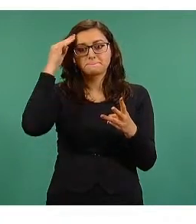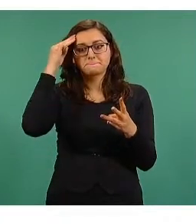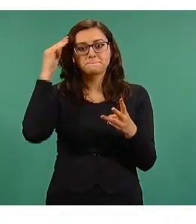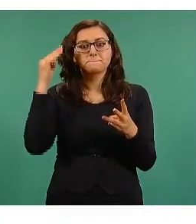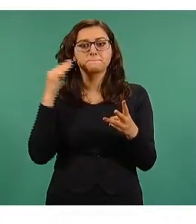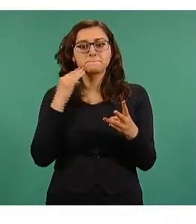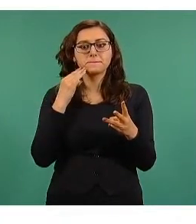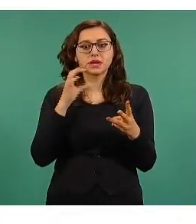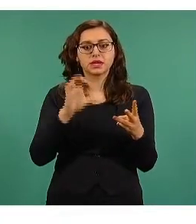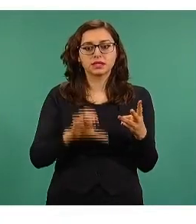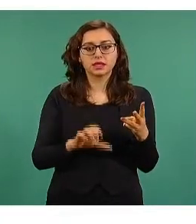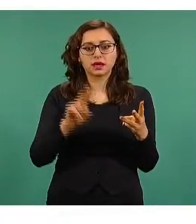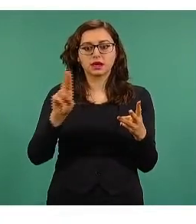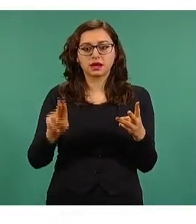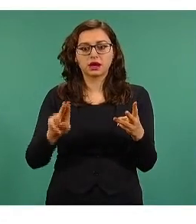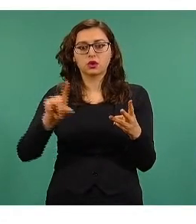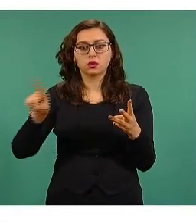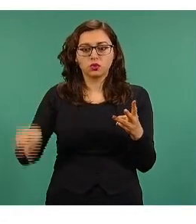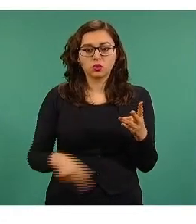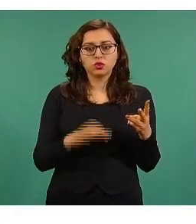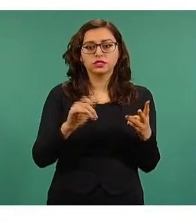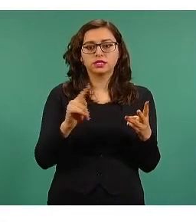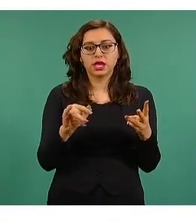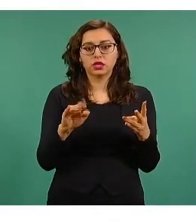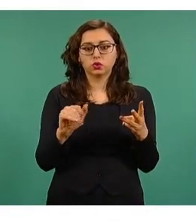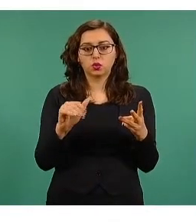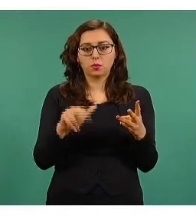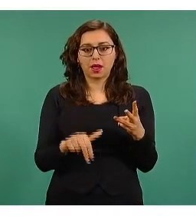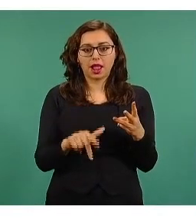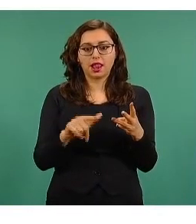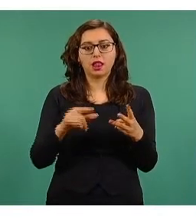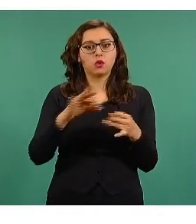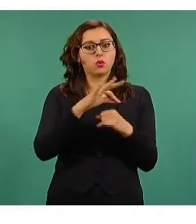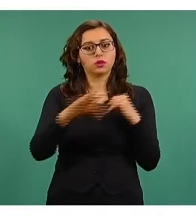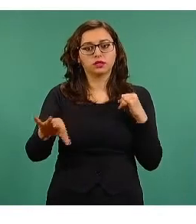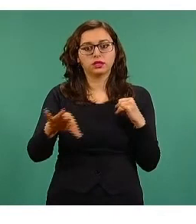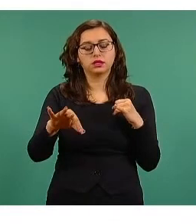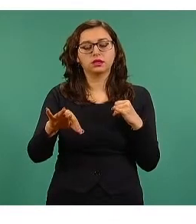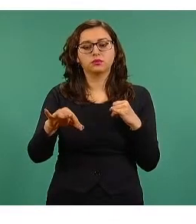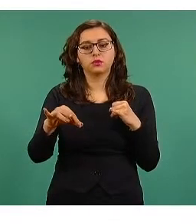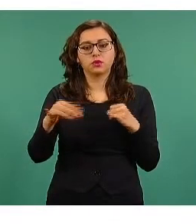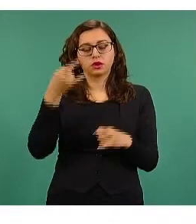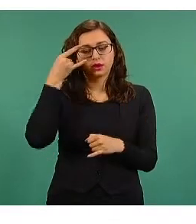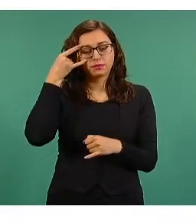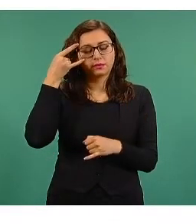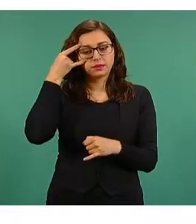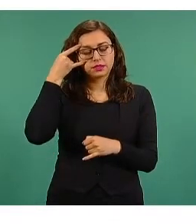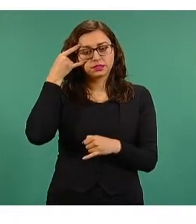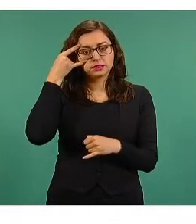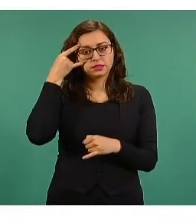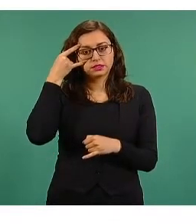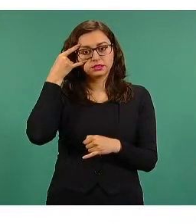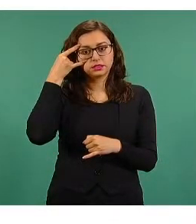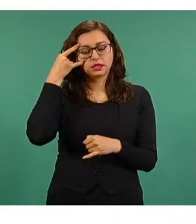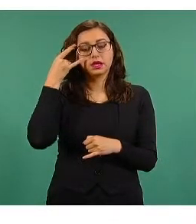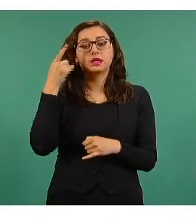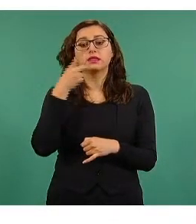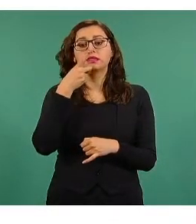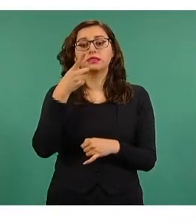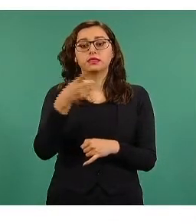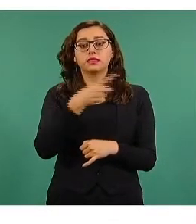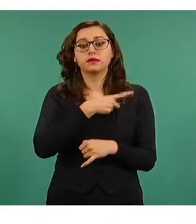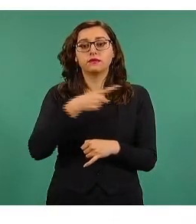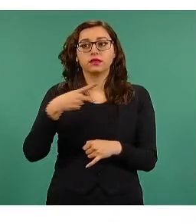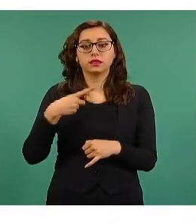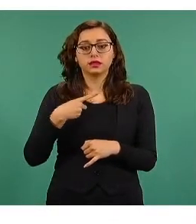a Cancún, Chetumal y termina en Campeche. Aquí hago el comentario de que en esta